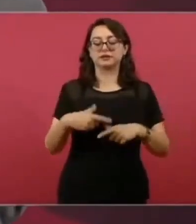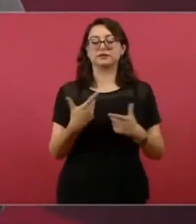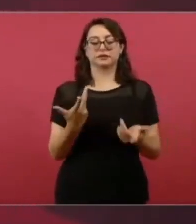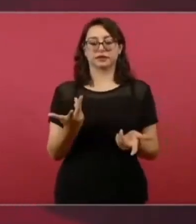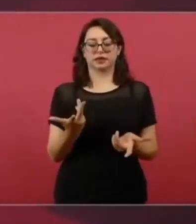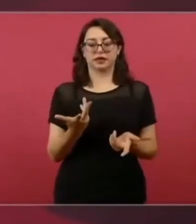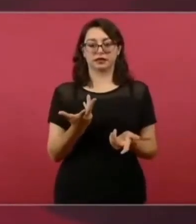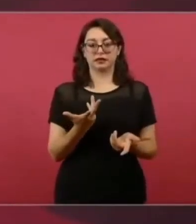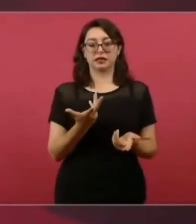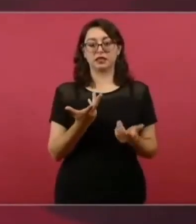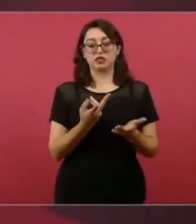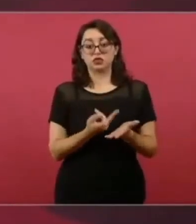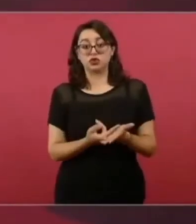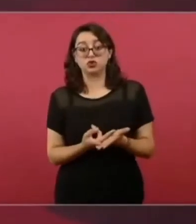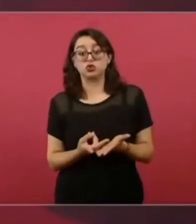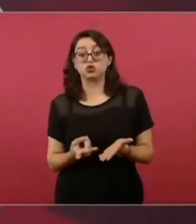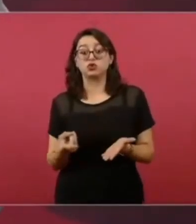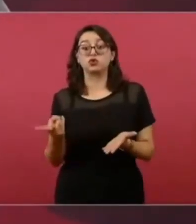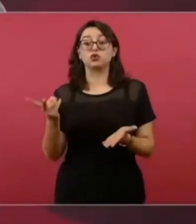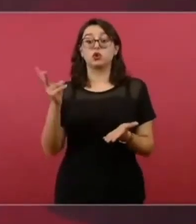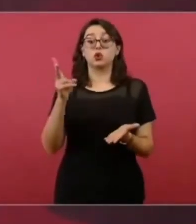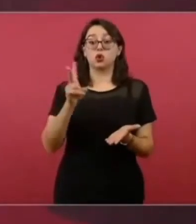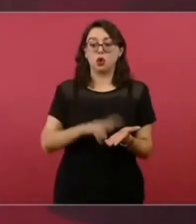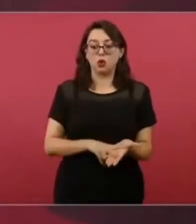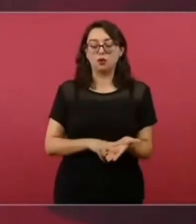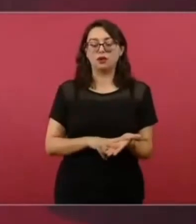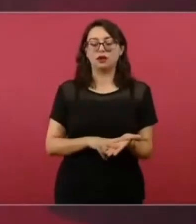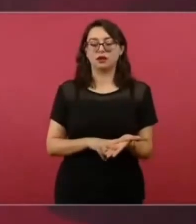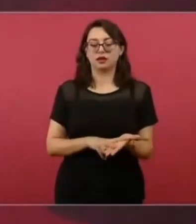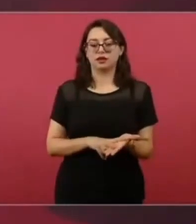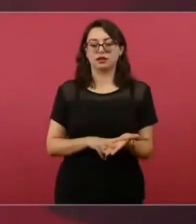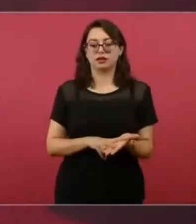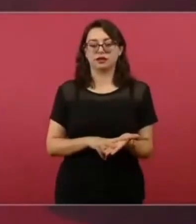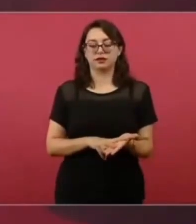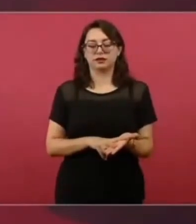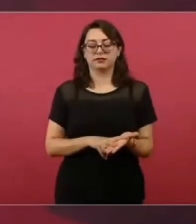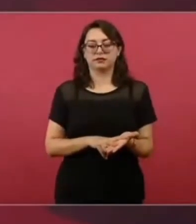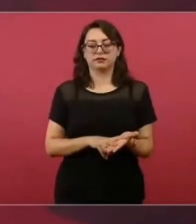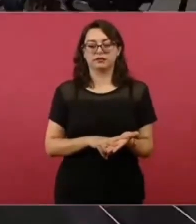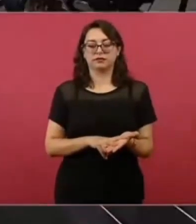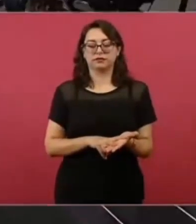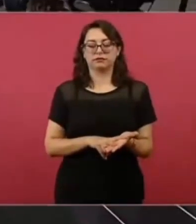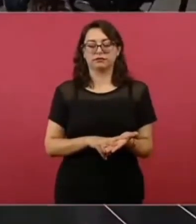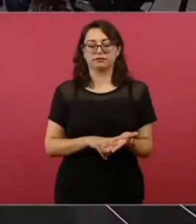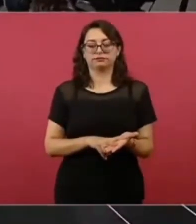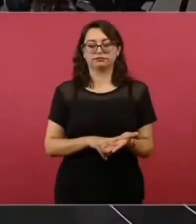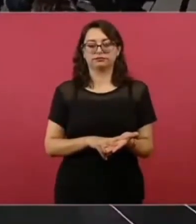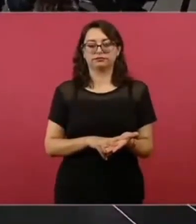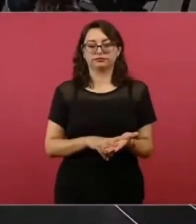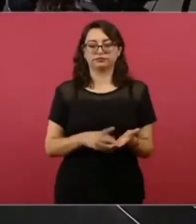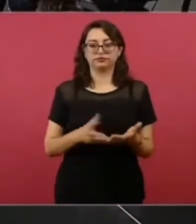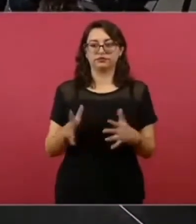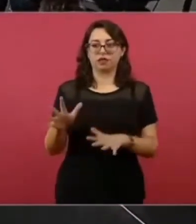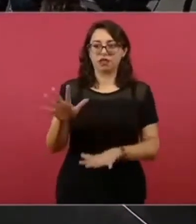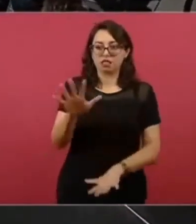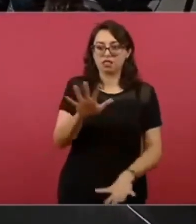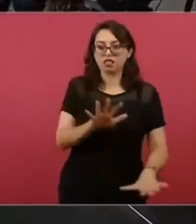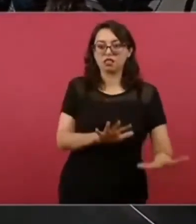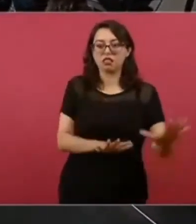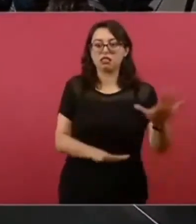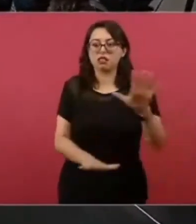ellos la función de manipular